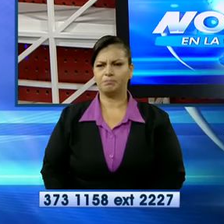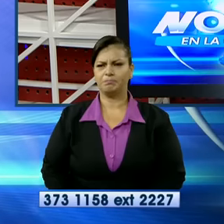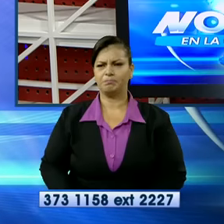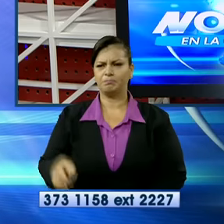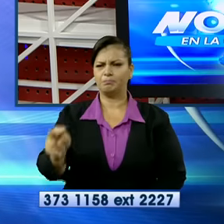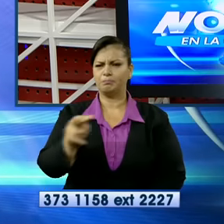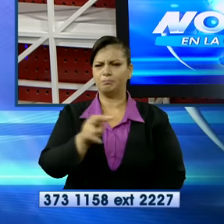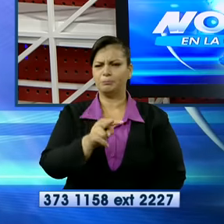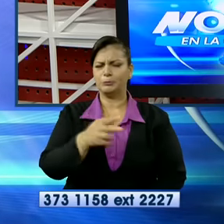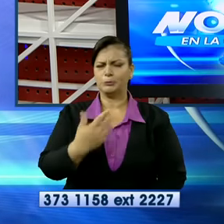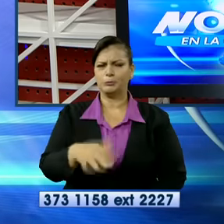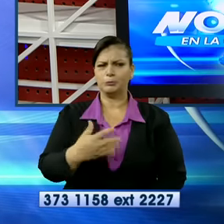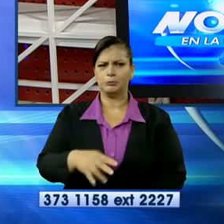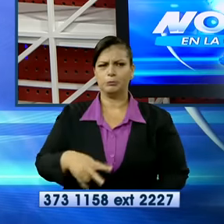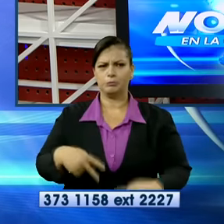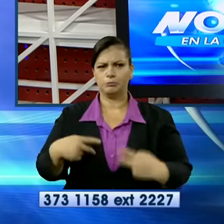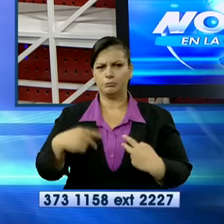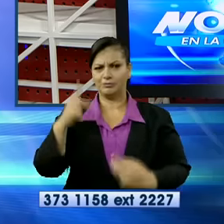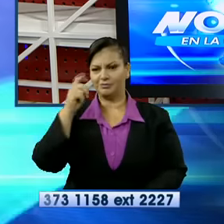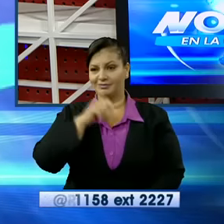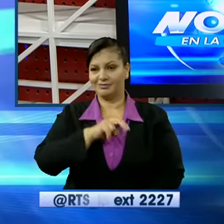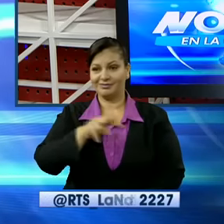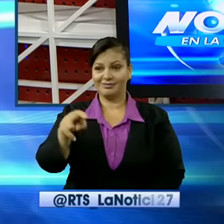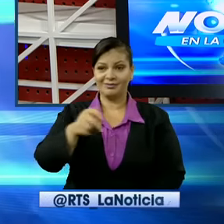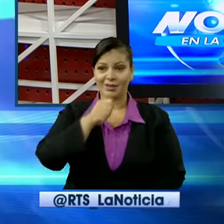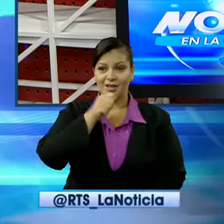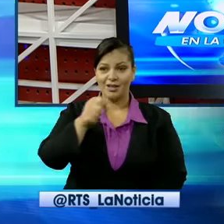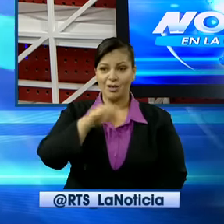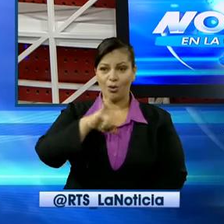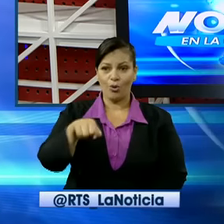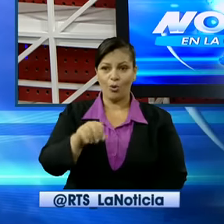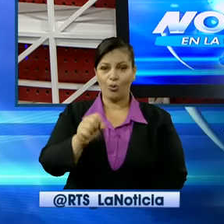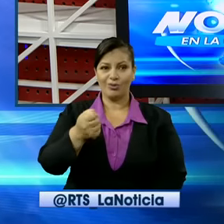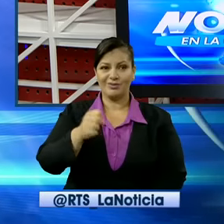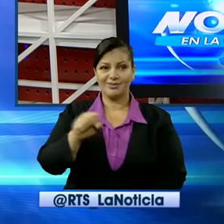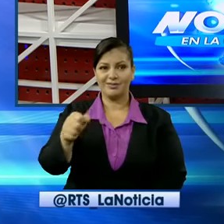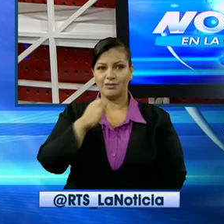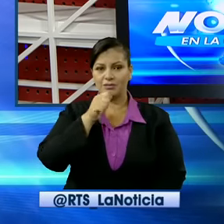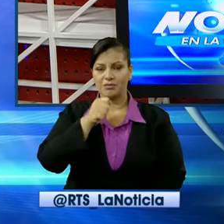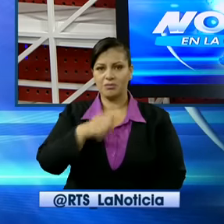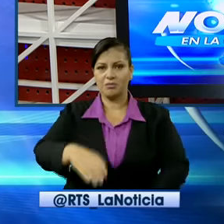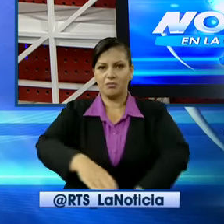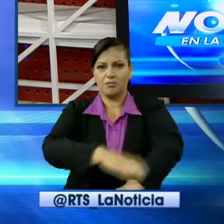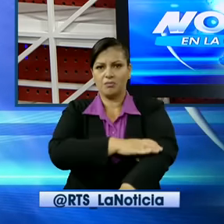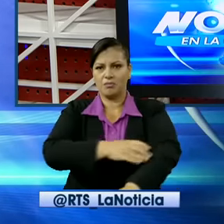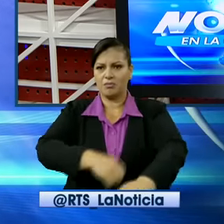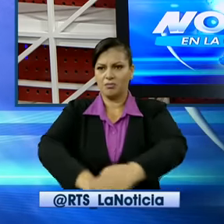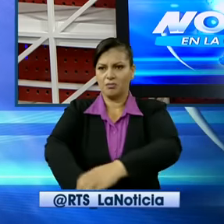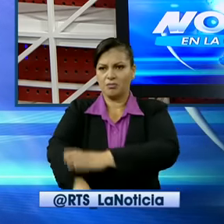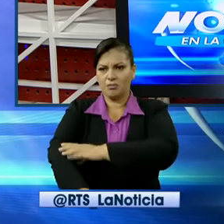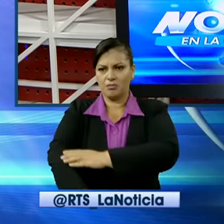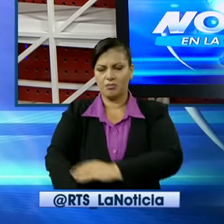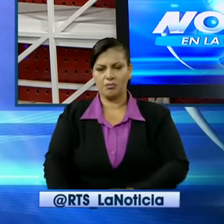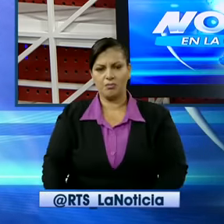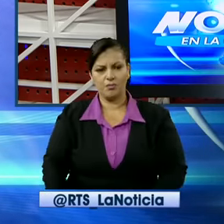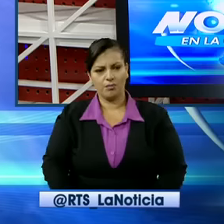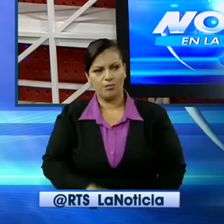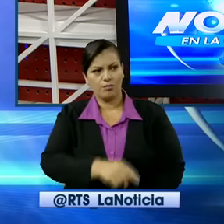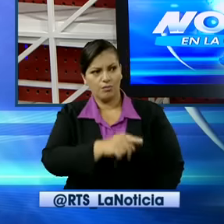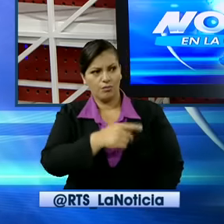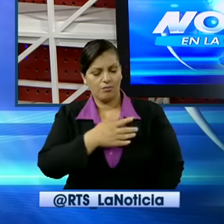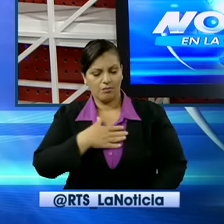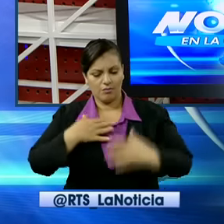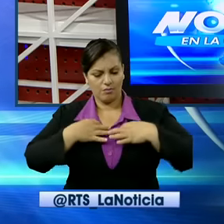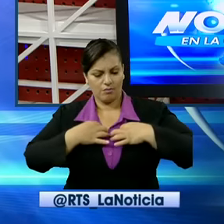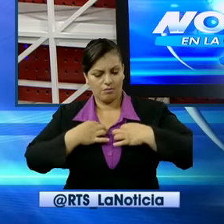que tú no sabes es una cosa, el hombre está preparado, no solamente ha llevado sus botas. Me dice que tú le prestaste el traje de un perrano. Le queda un poquito ancho, pero sí. un